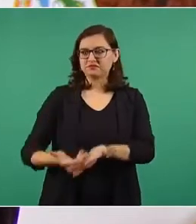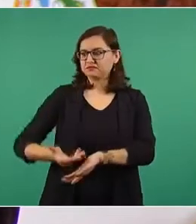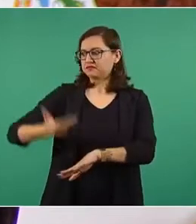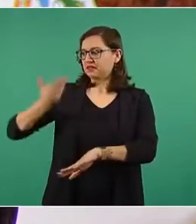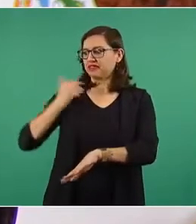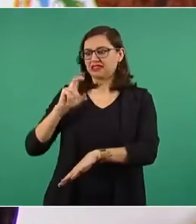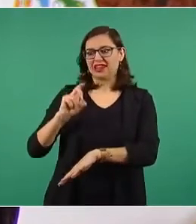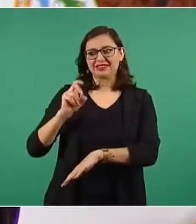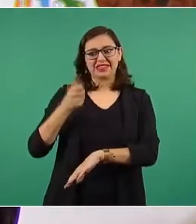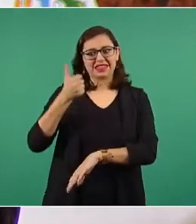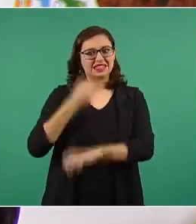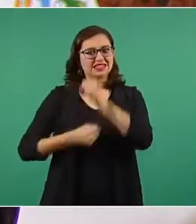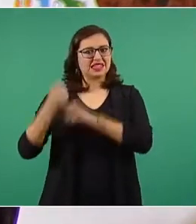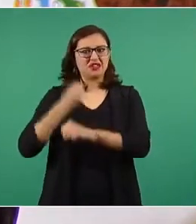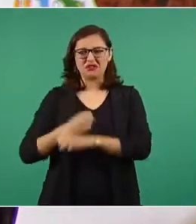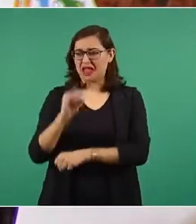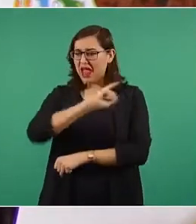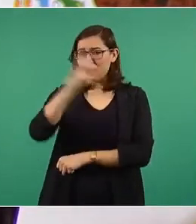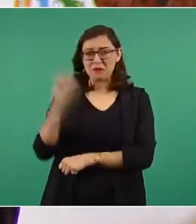36 años.